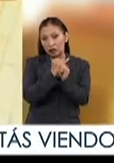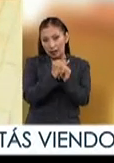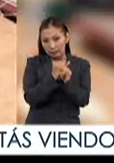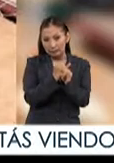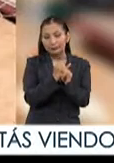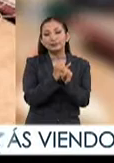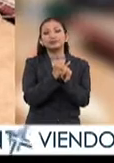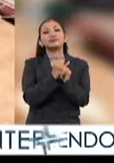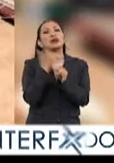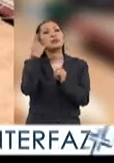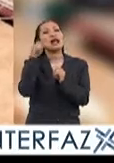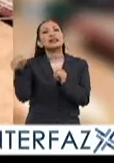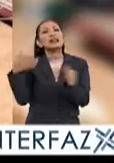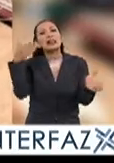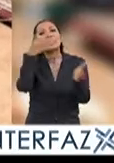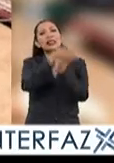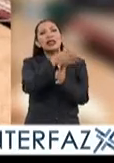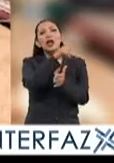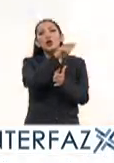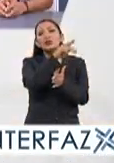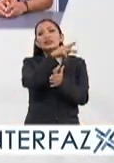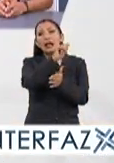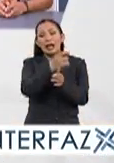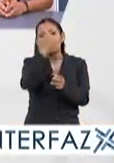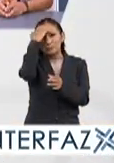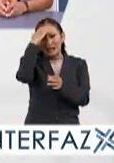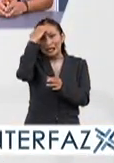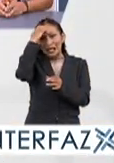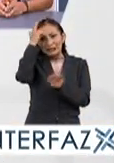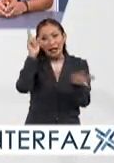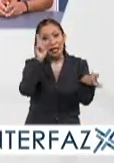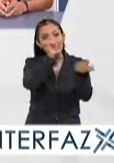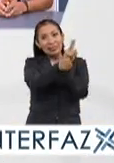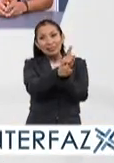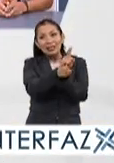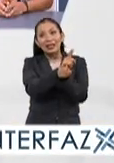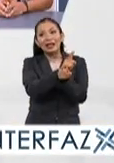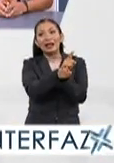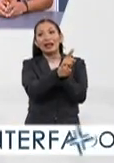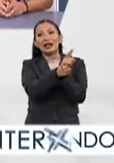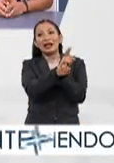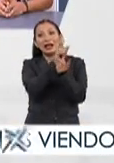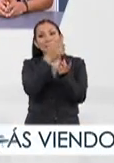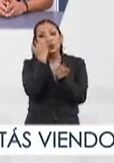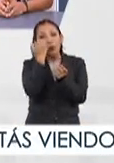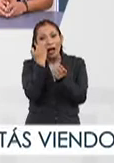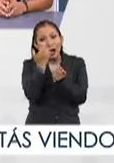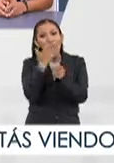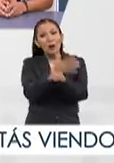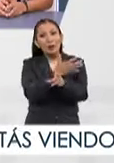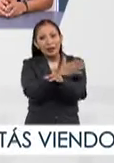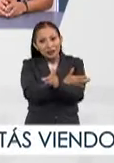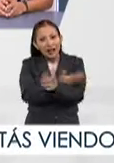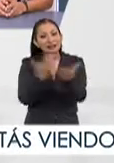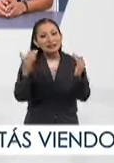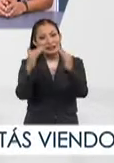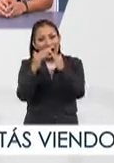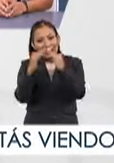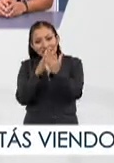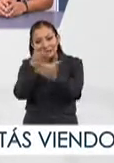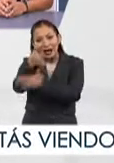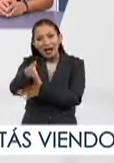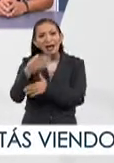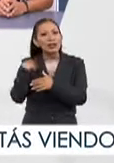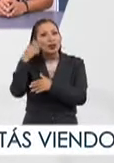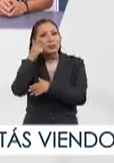internacionales. ¿Cómo fue para ti llegar a Luisiana, esa primera experiencia de encontrarte con tu escuela, tus compañeros, la casa en donde te